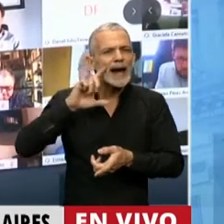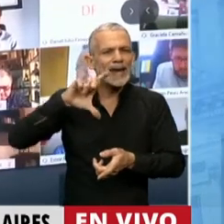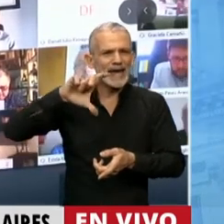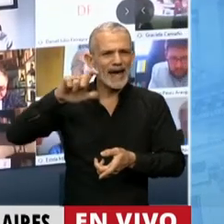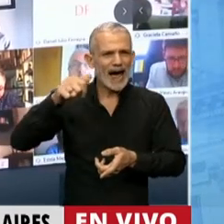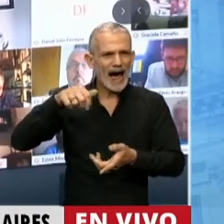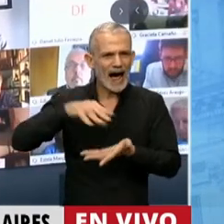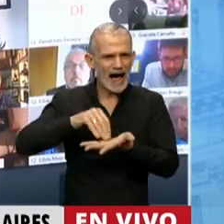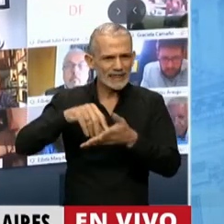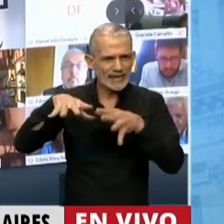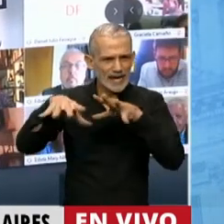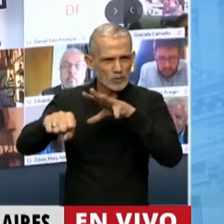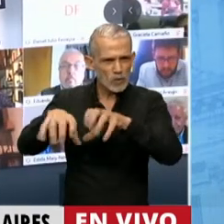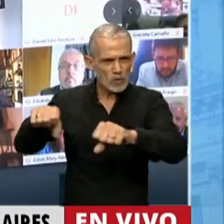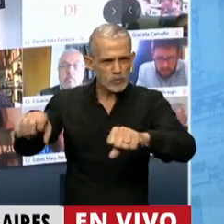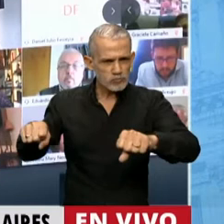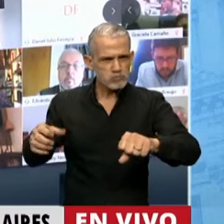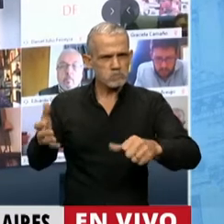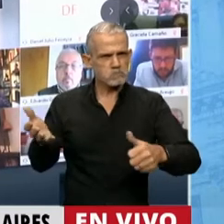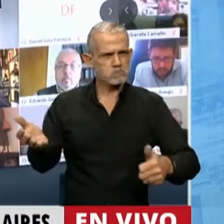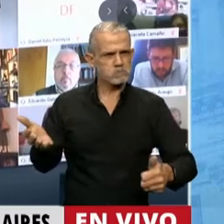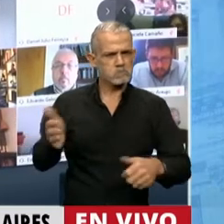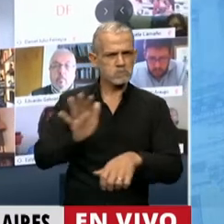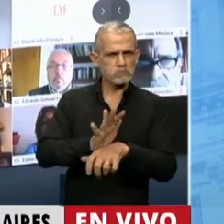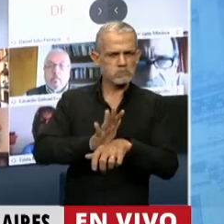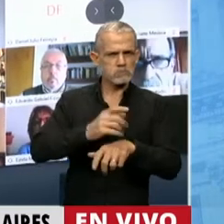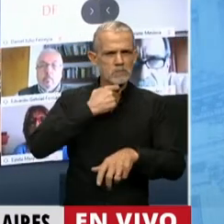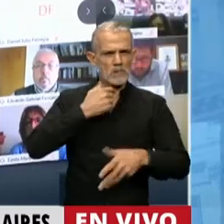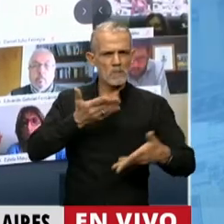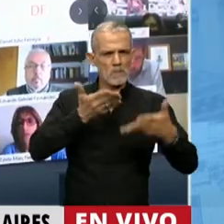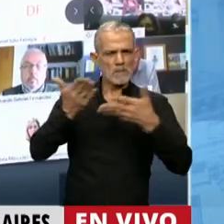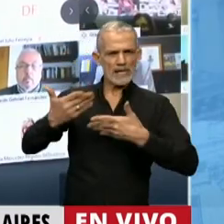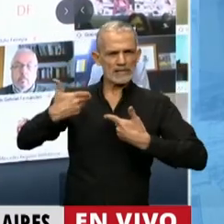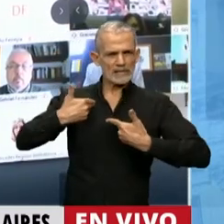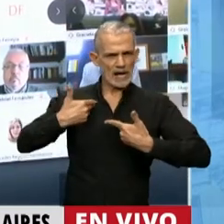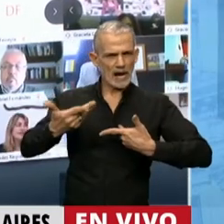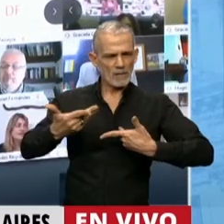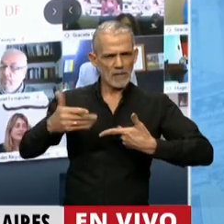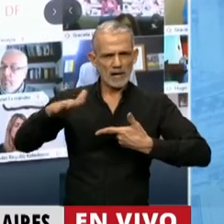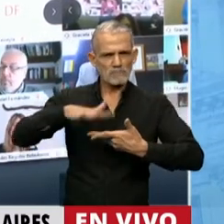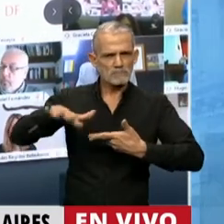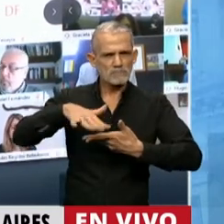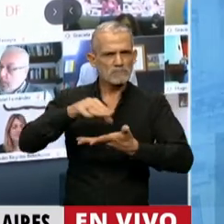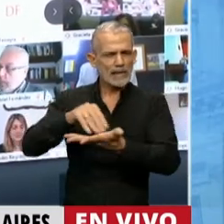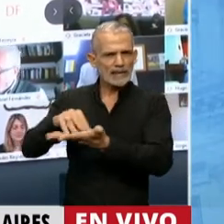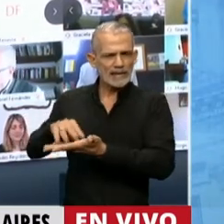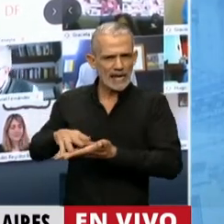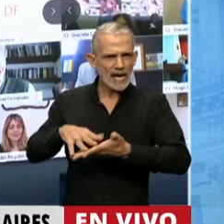Era interesante este intento de presentar que una ocupación de tierras donde hay